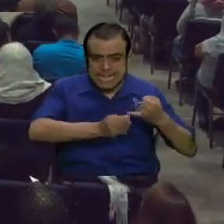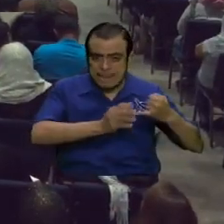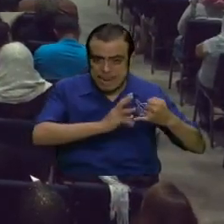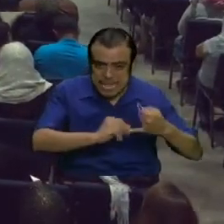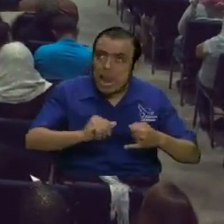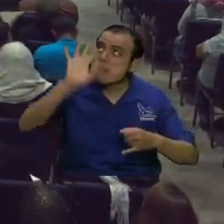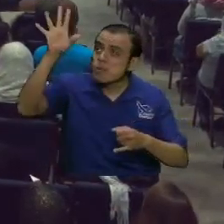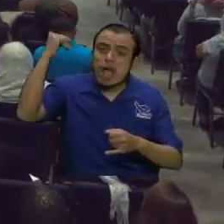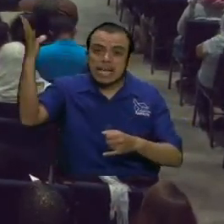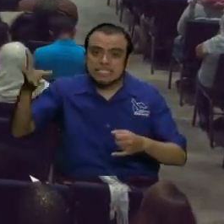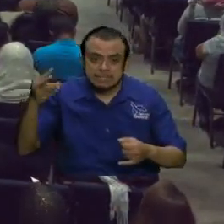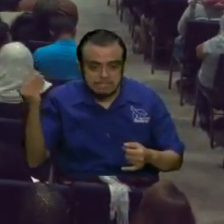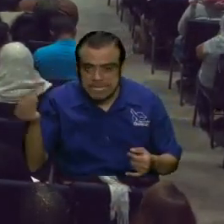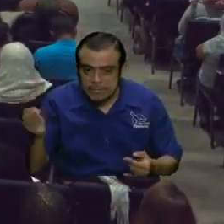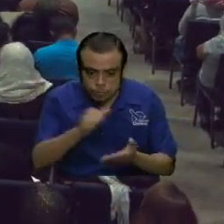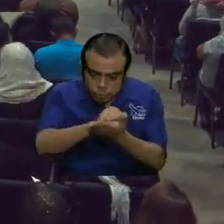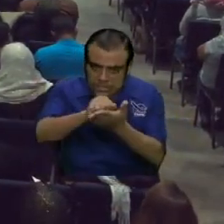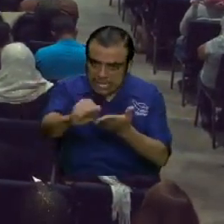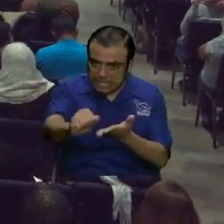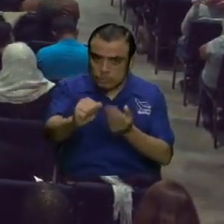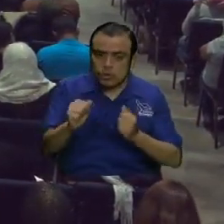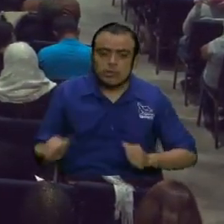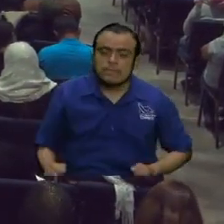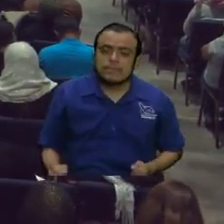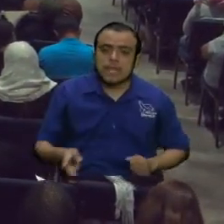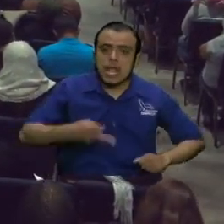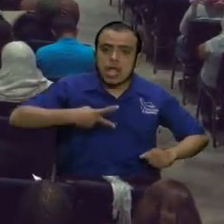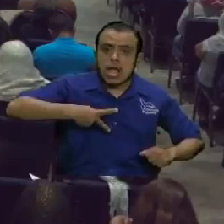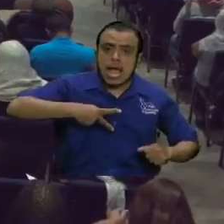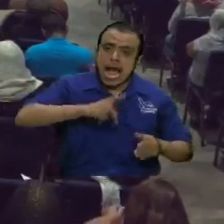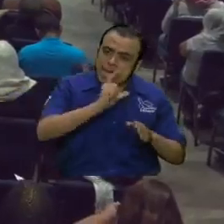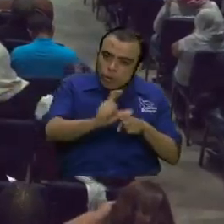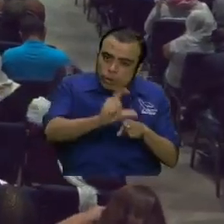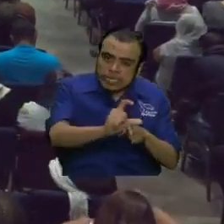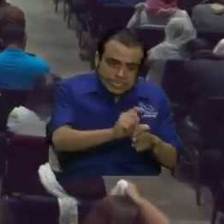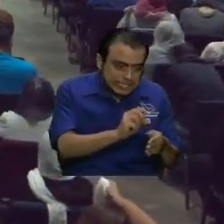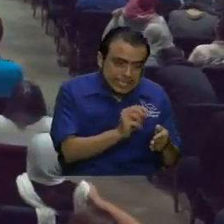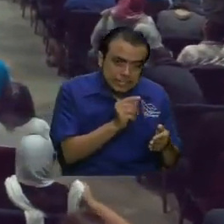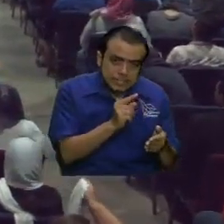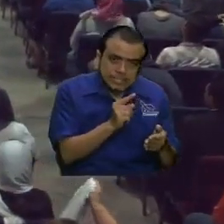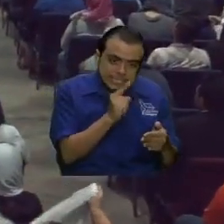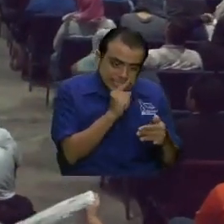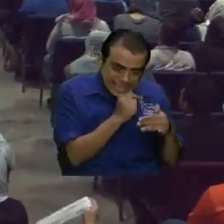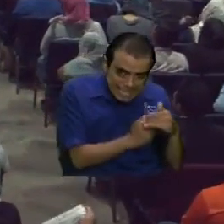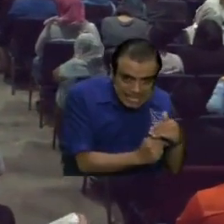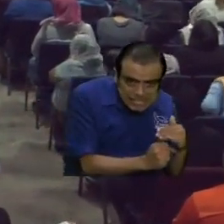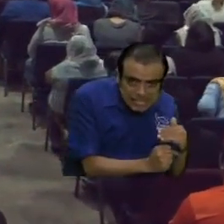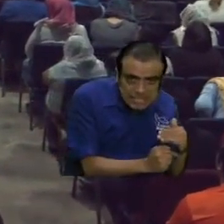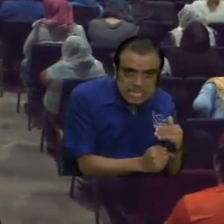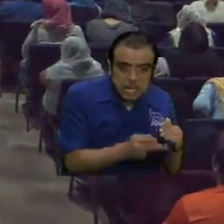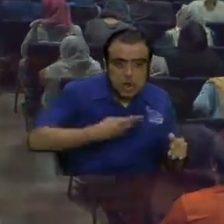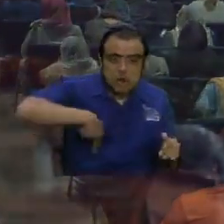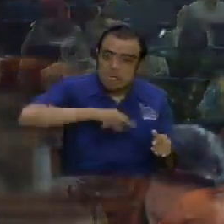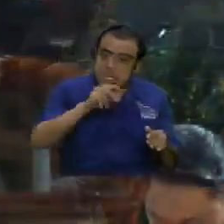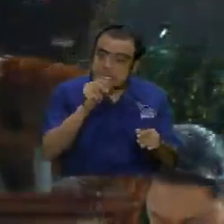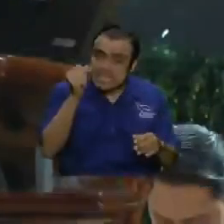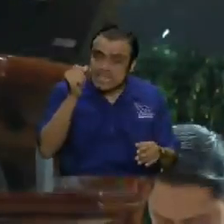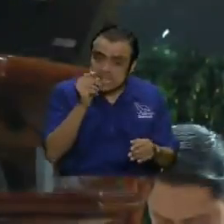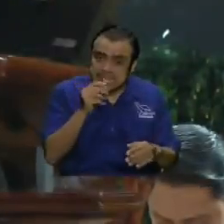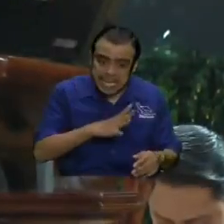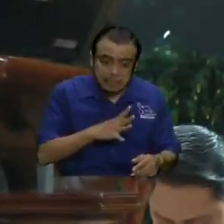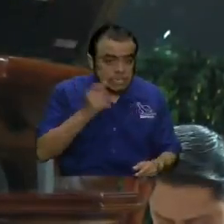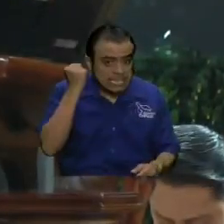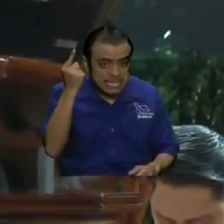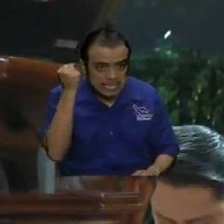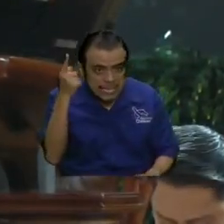y en un lenguaje espiritual. Entonces, hay cosas que están encriptadas que nosotros las debemos de entender y que